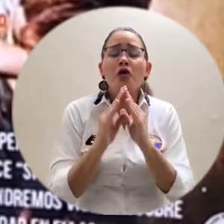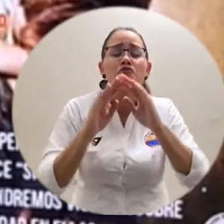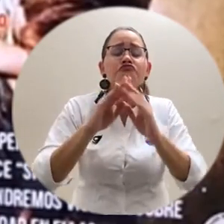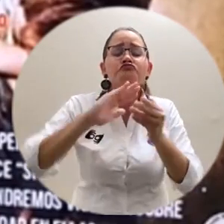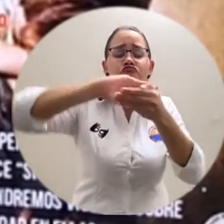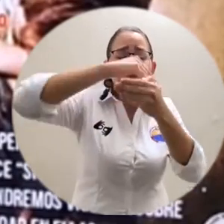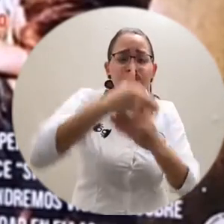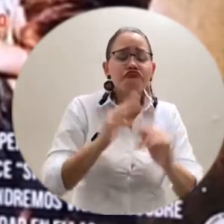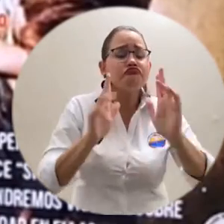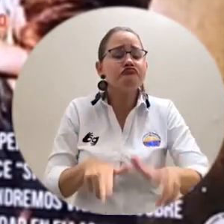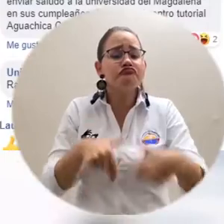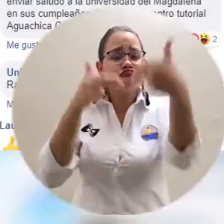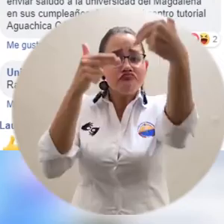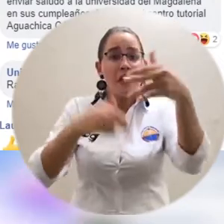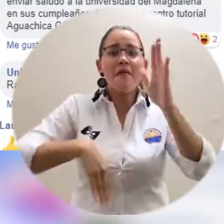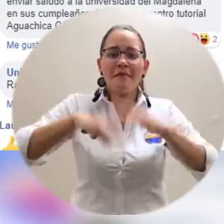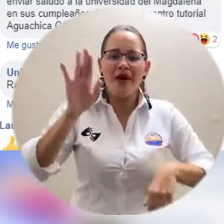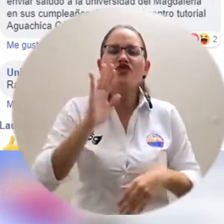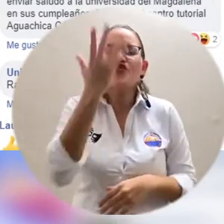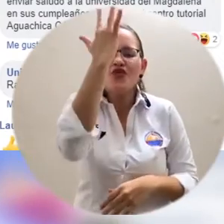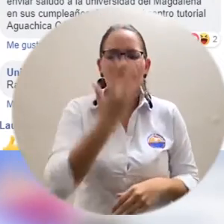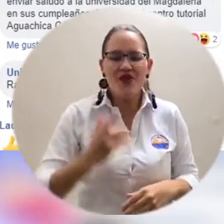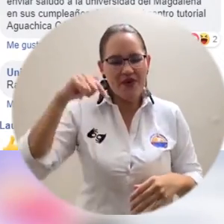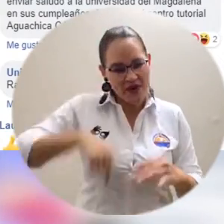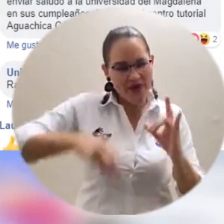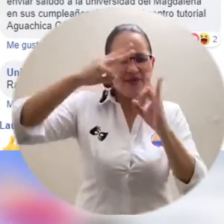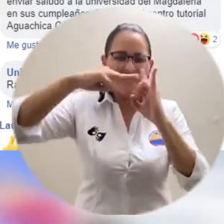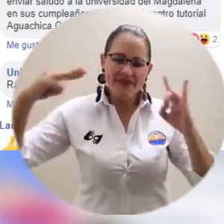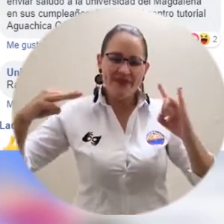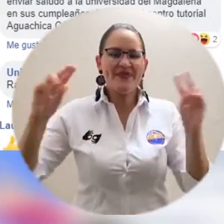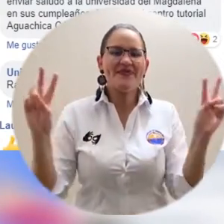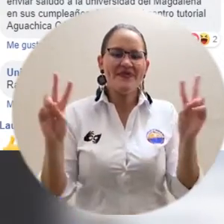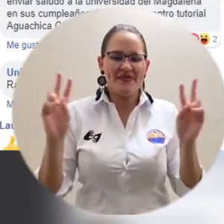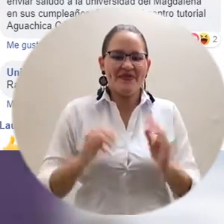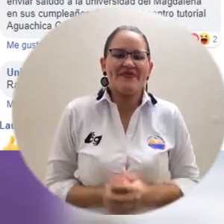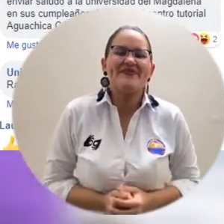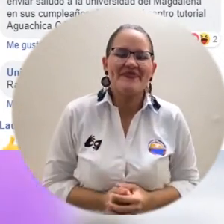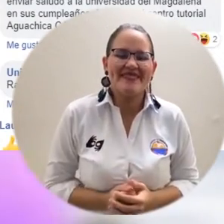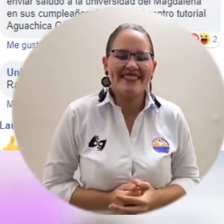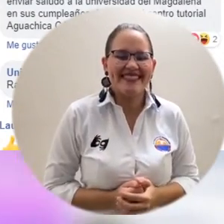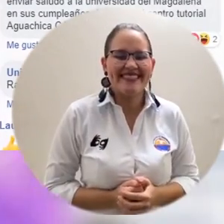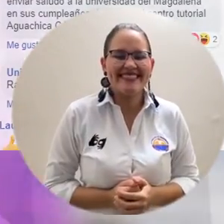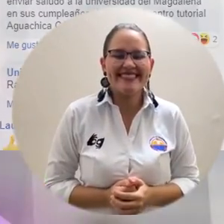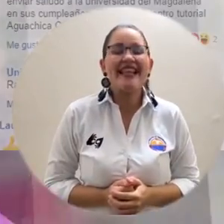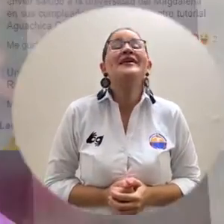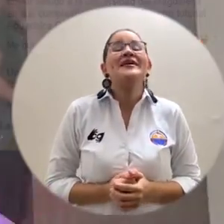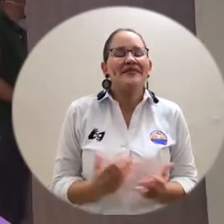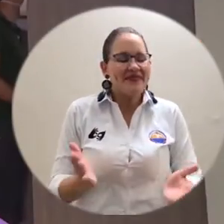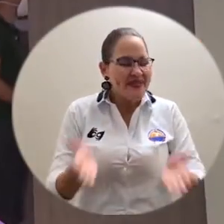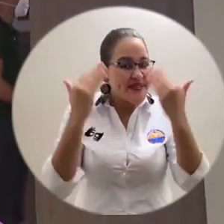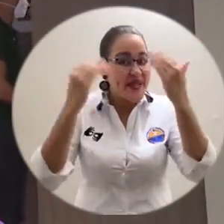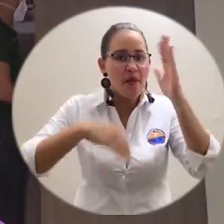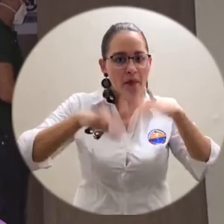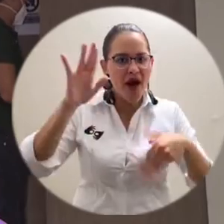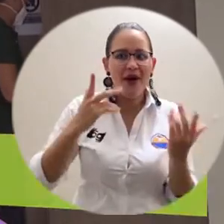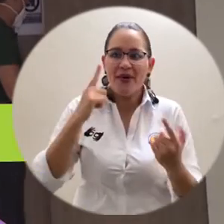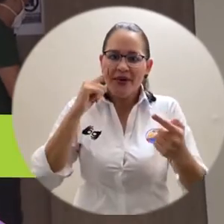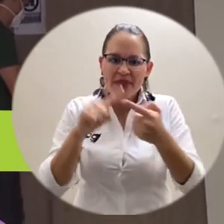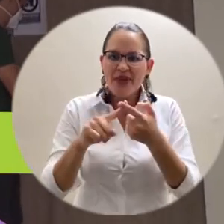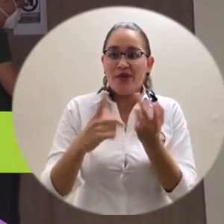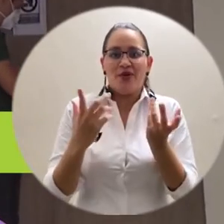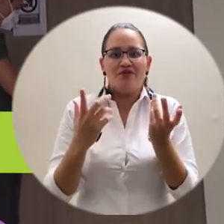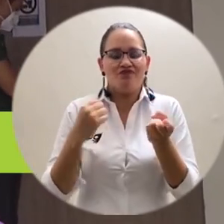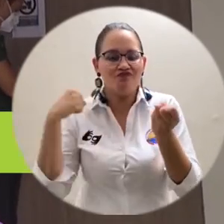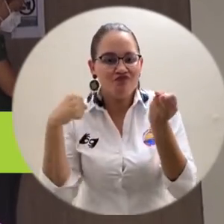casas en la transmisión del portal del Facebook institucional. Impacta Producciones tomó la decisión de poner su grano de arena